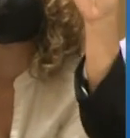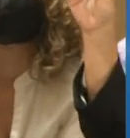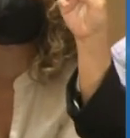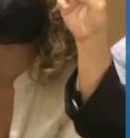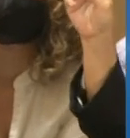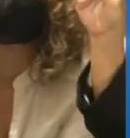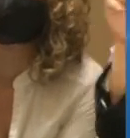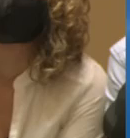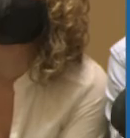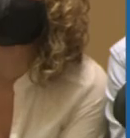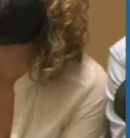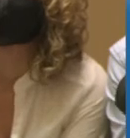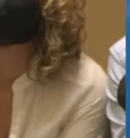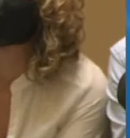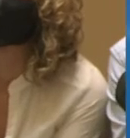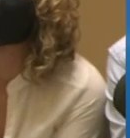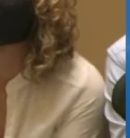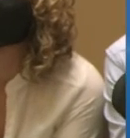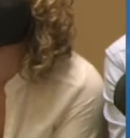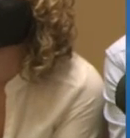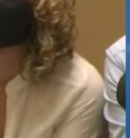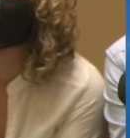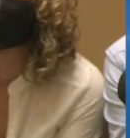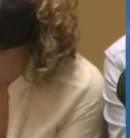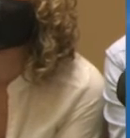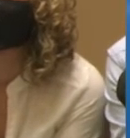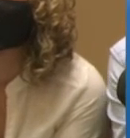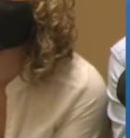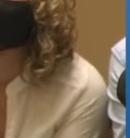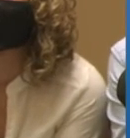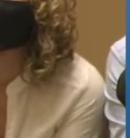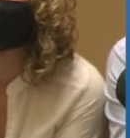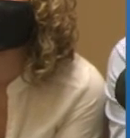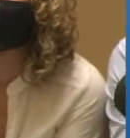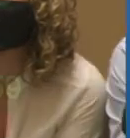Por unanimidad, resulta aprobado. Gracias.